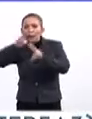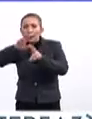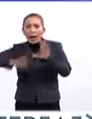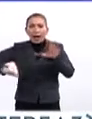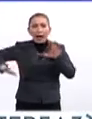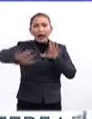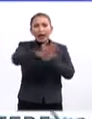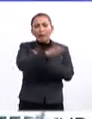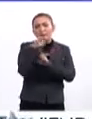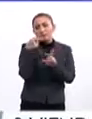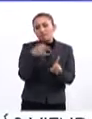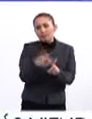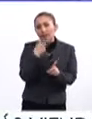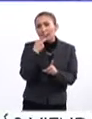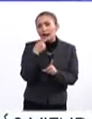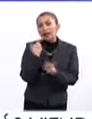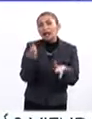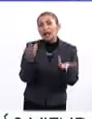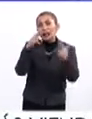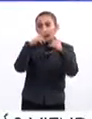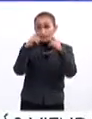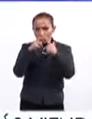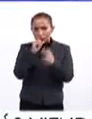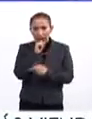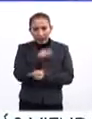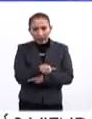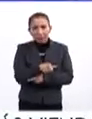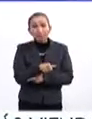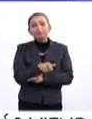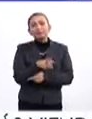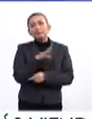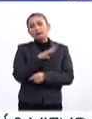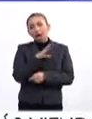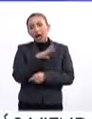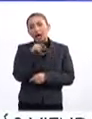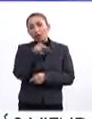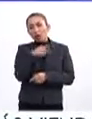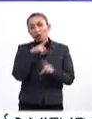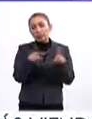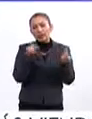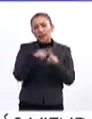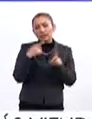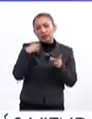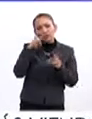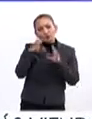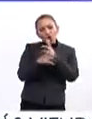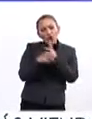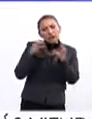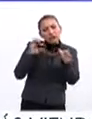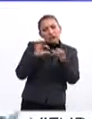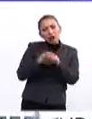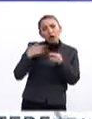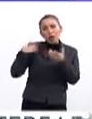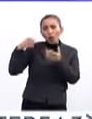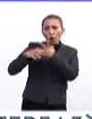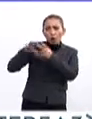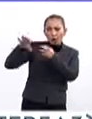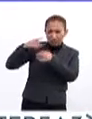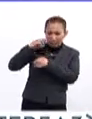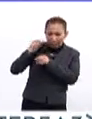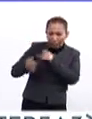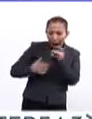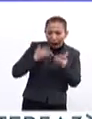abarcando. También por ahí vamos a hablar de la religión. Y hay también una serie de diálogos con algunas piezas